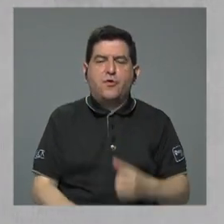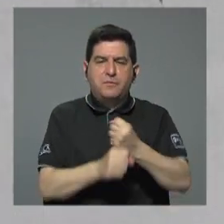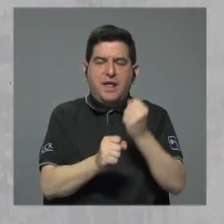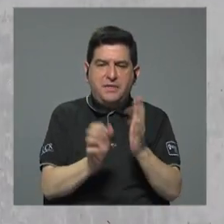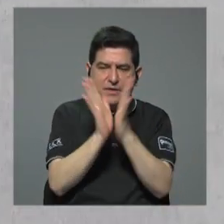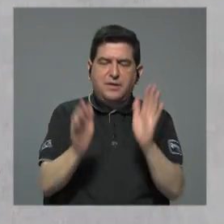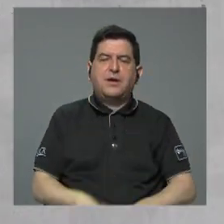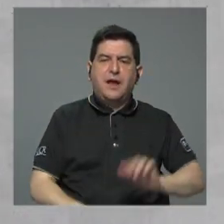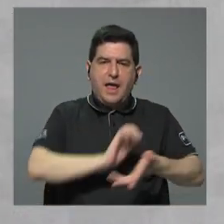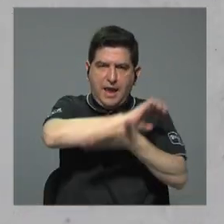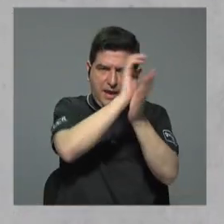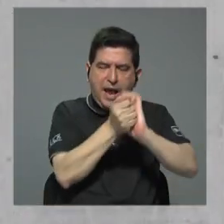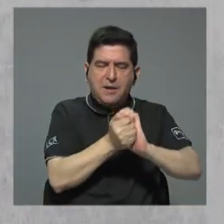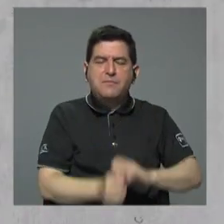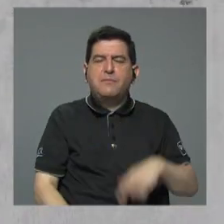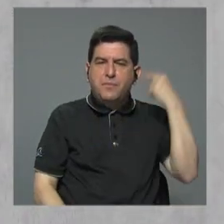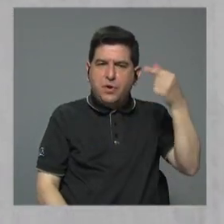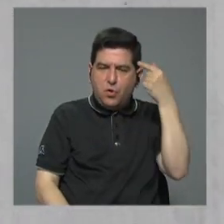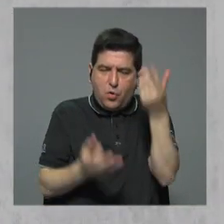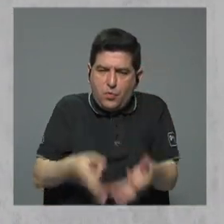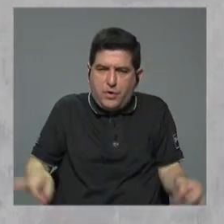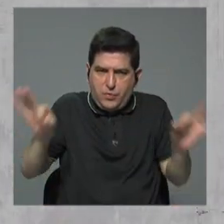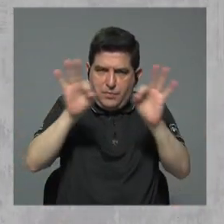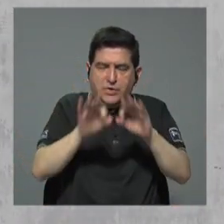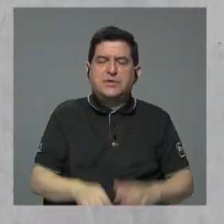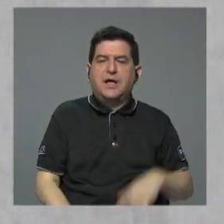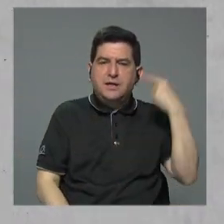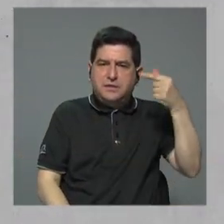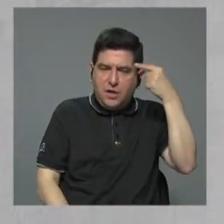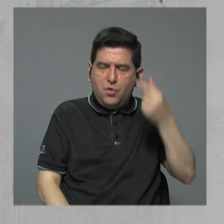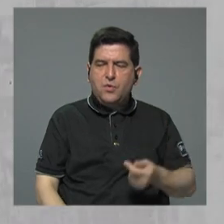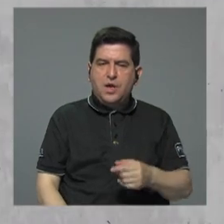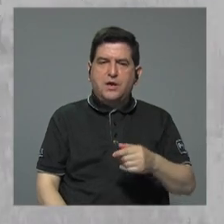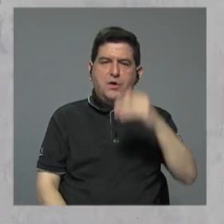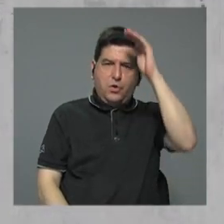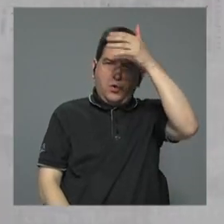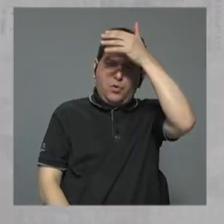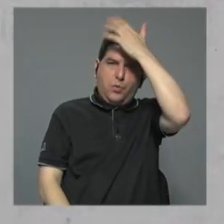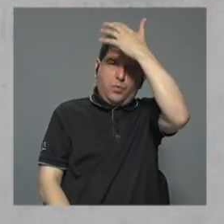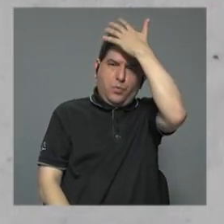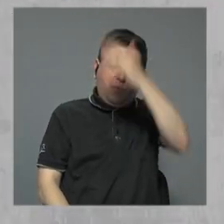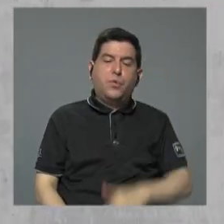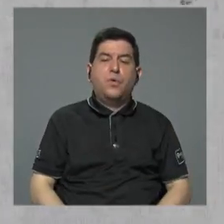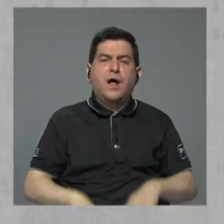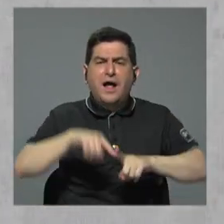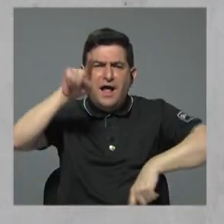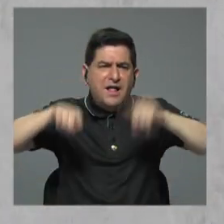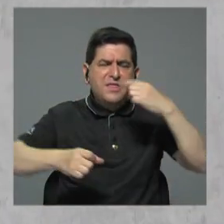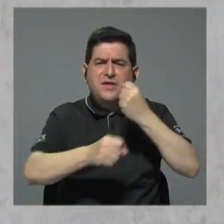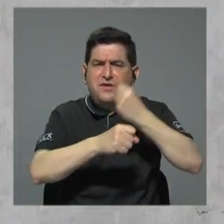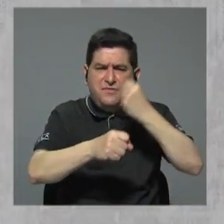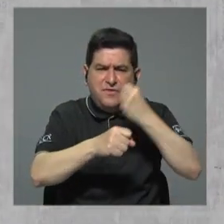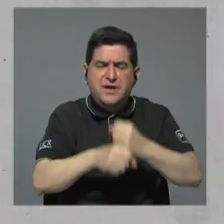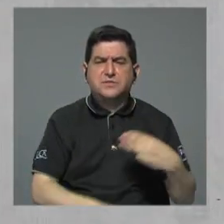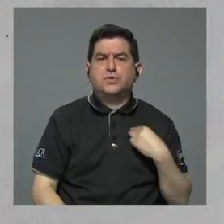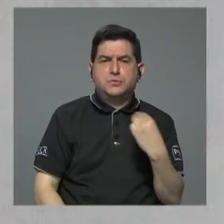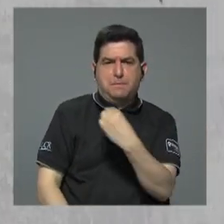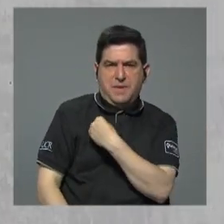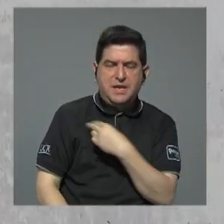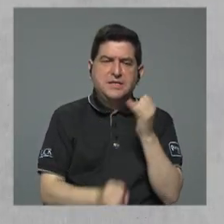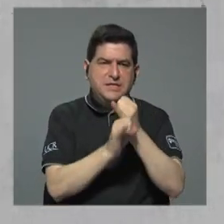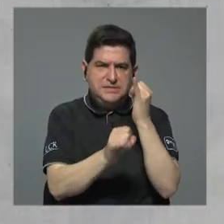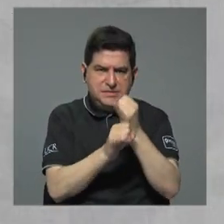reforma clave del gobierno de Carlos Alvarado para estandarizar en ocho familias de empleos la diversidad de trabajos de ministerios,